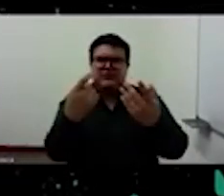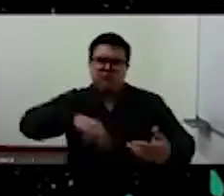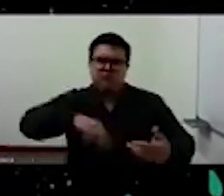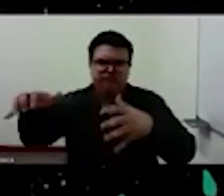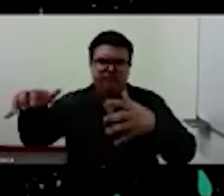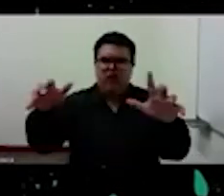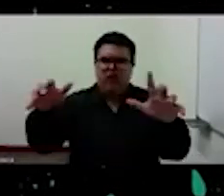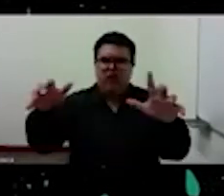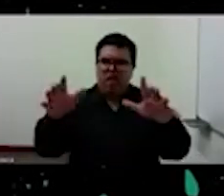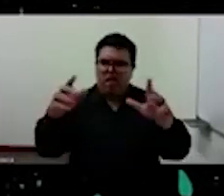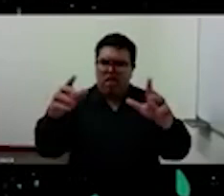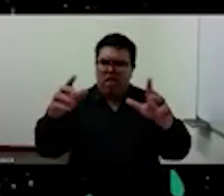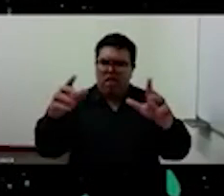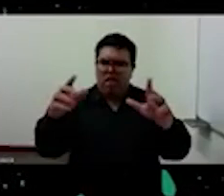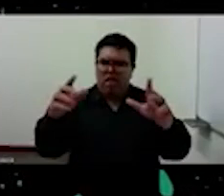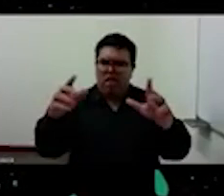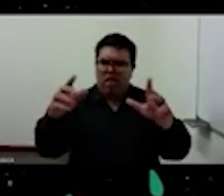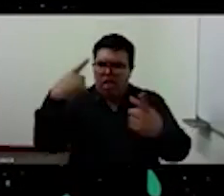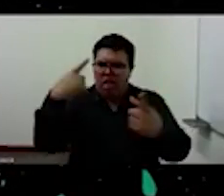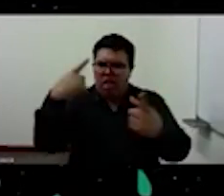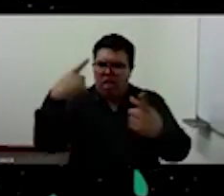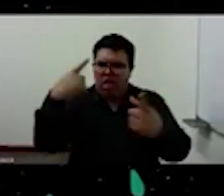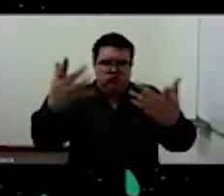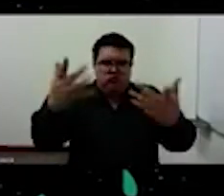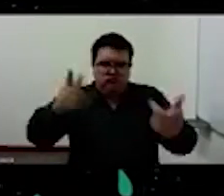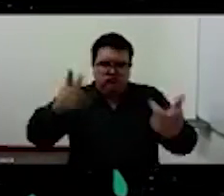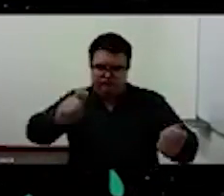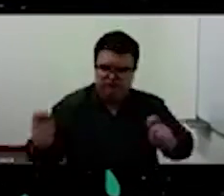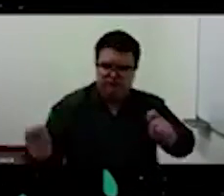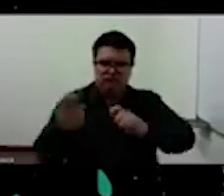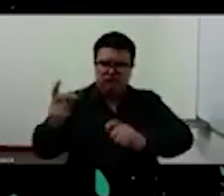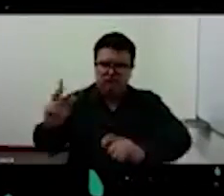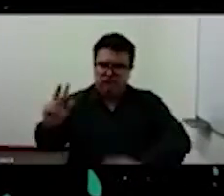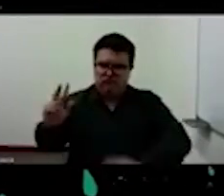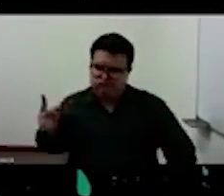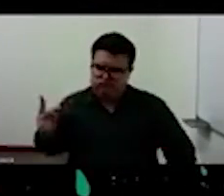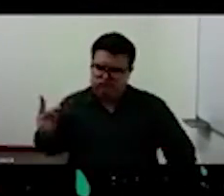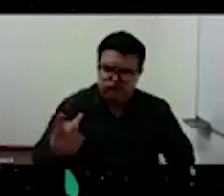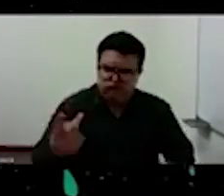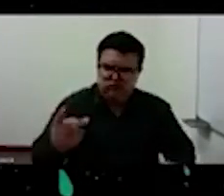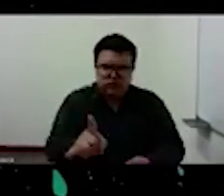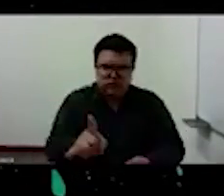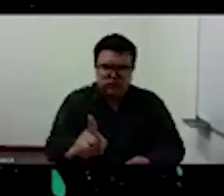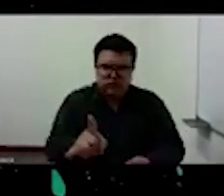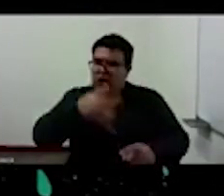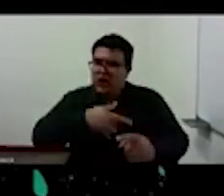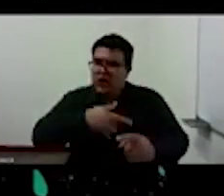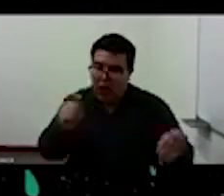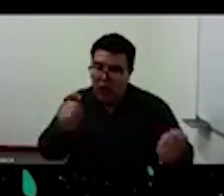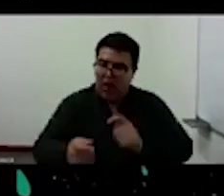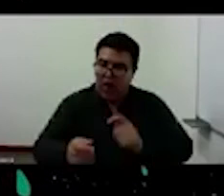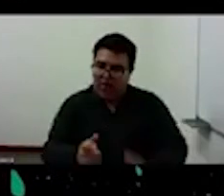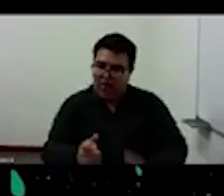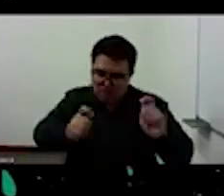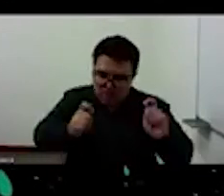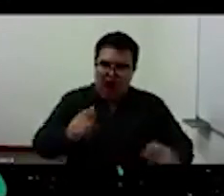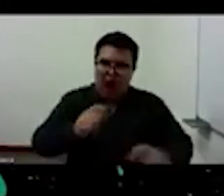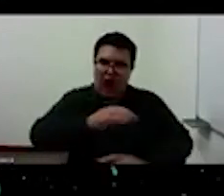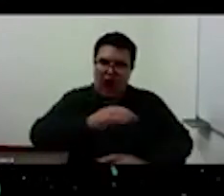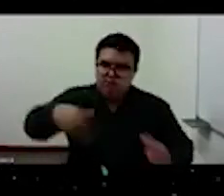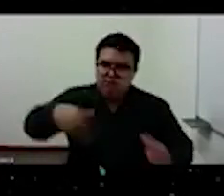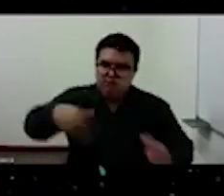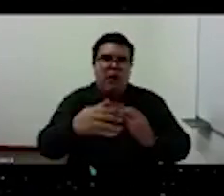de nuestra producción, de nuestro pensamiento, no hay un valor absoluto, no hay una